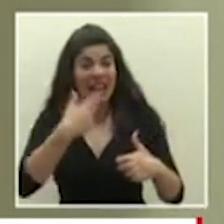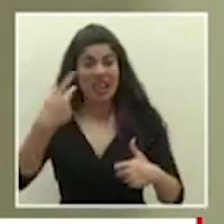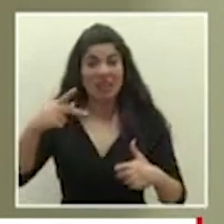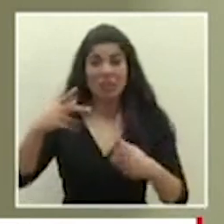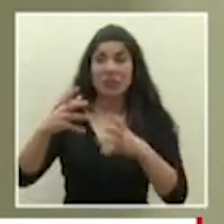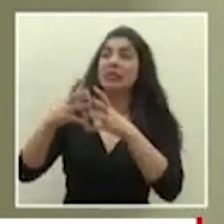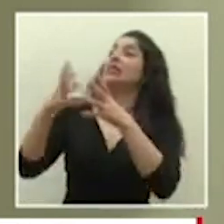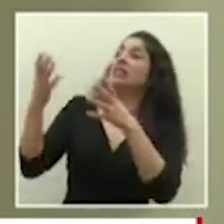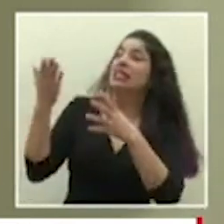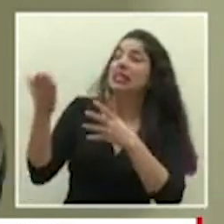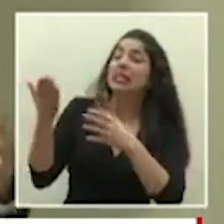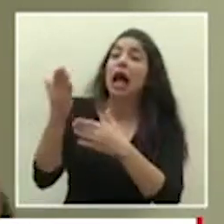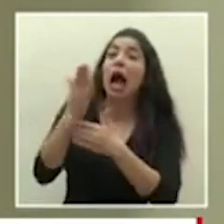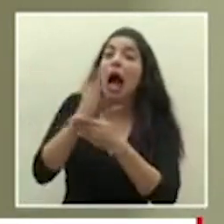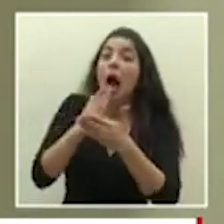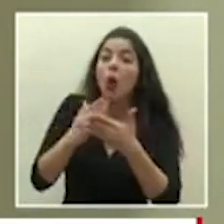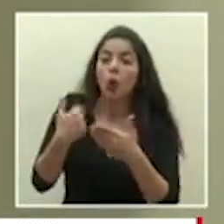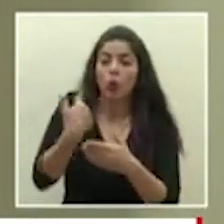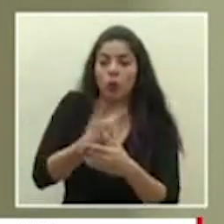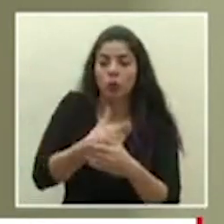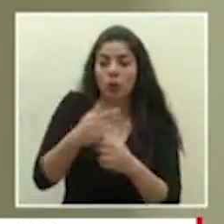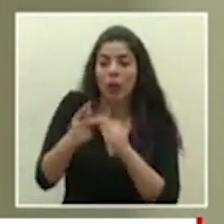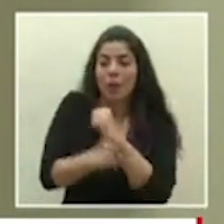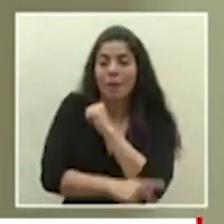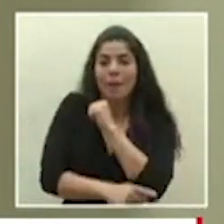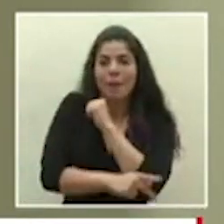a pesar de que somos un país